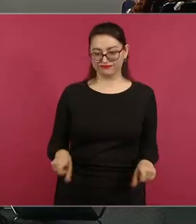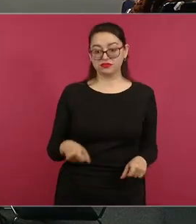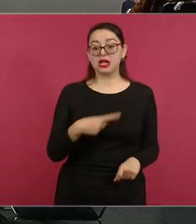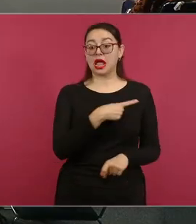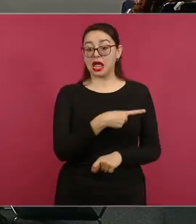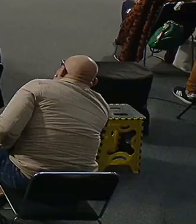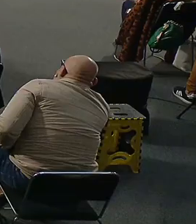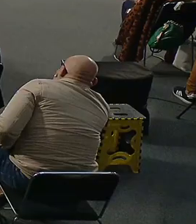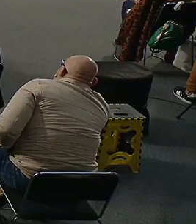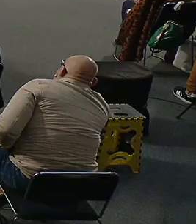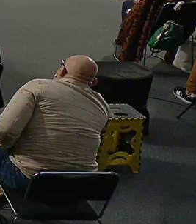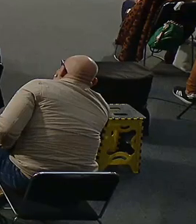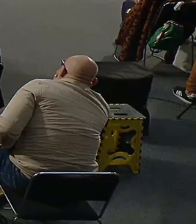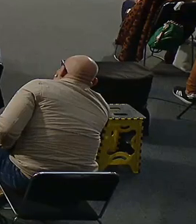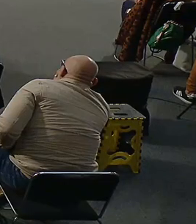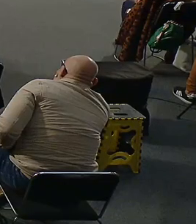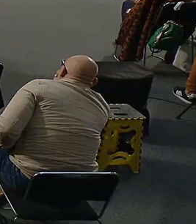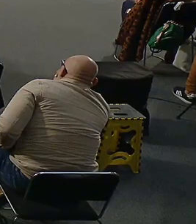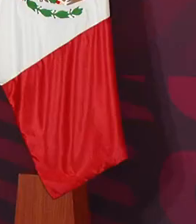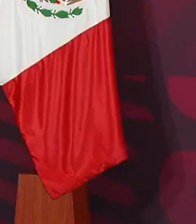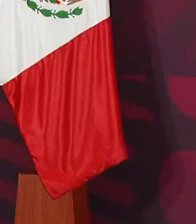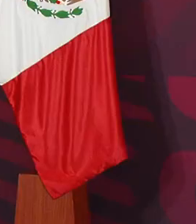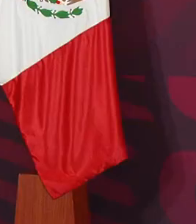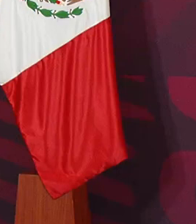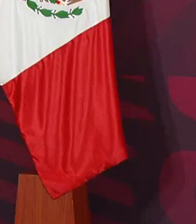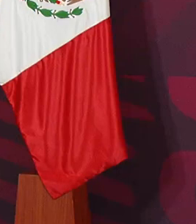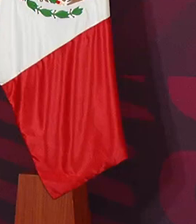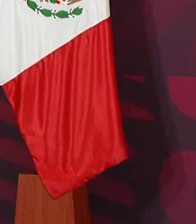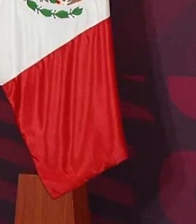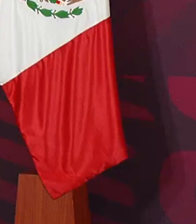los famosos.